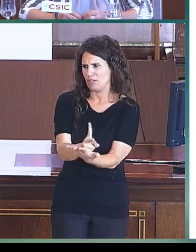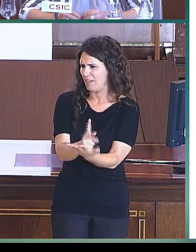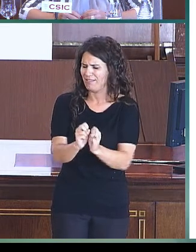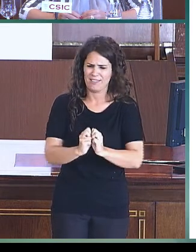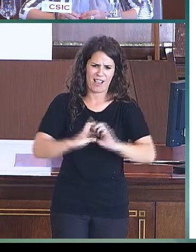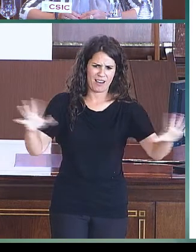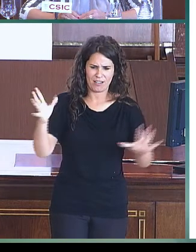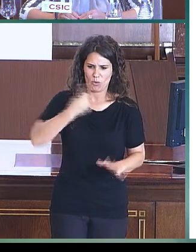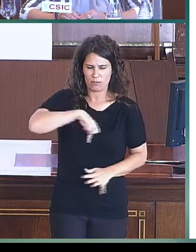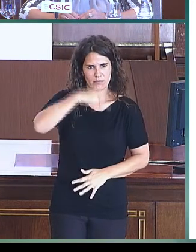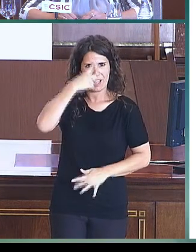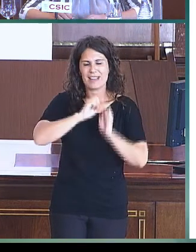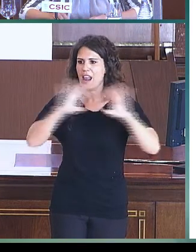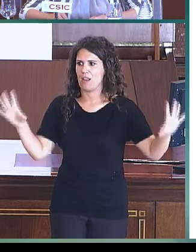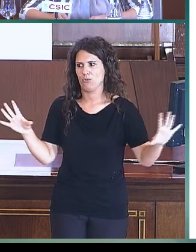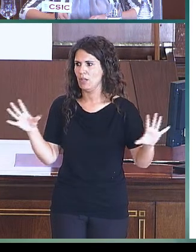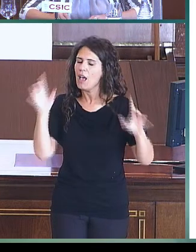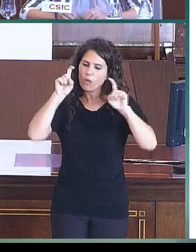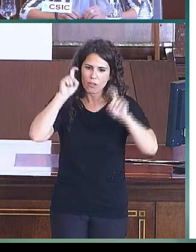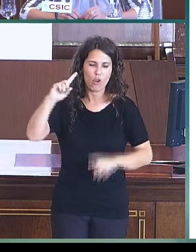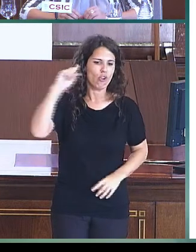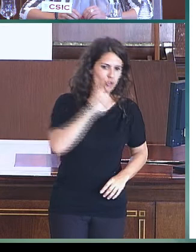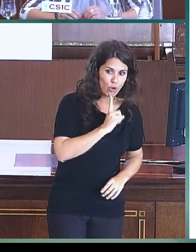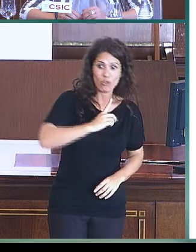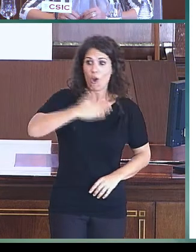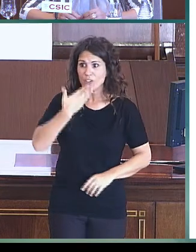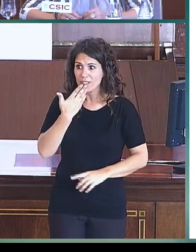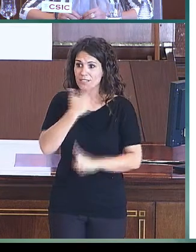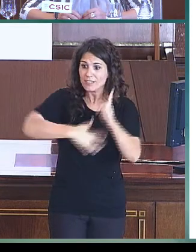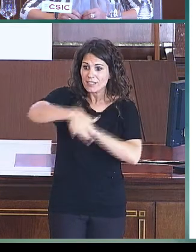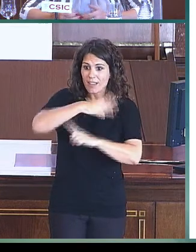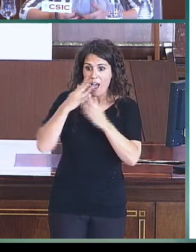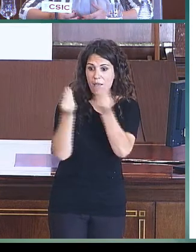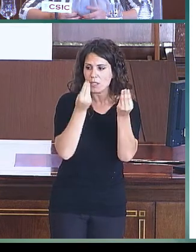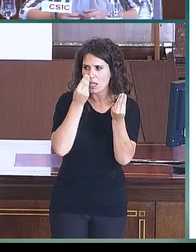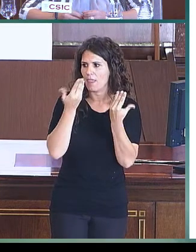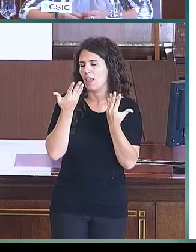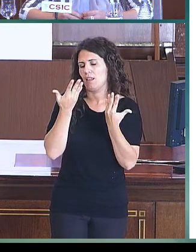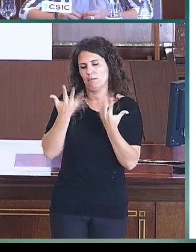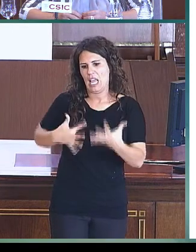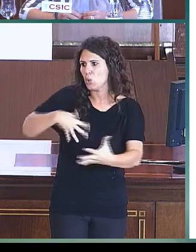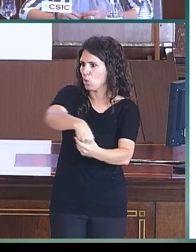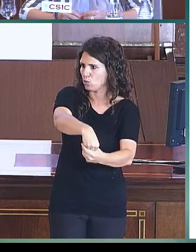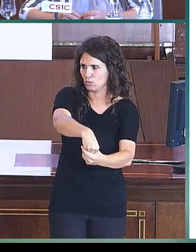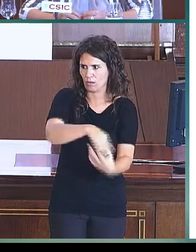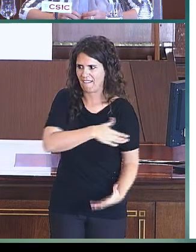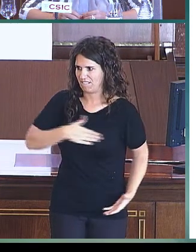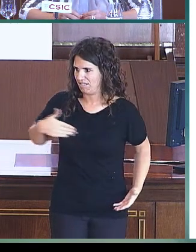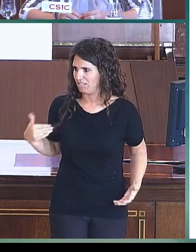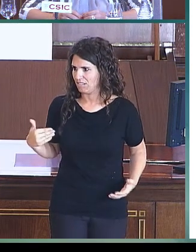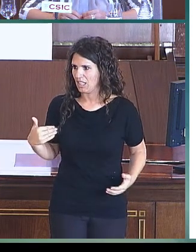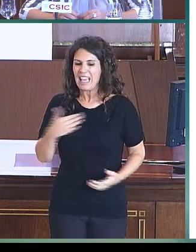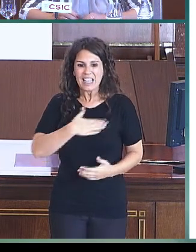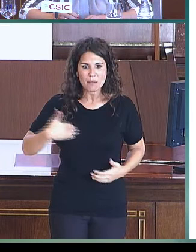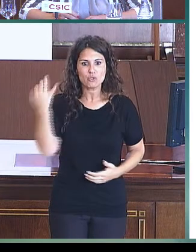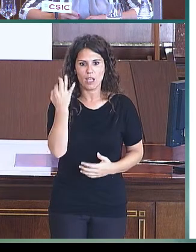educación de sordos y oyentes en un ambiente de inclusión. Lo que queremos es dar una respuesta a todo el